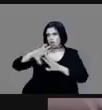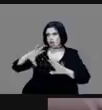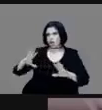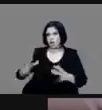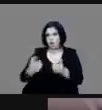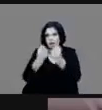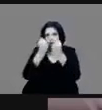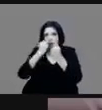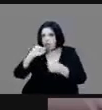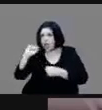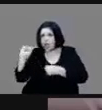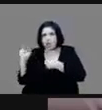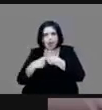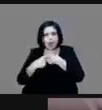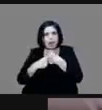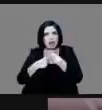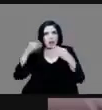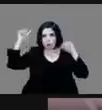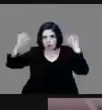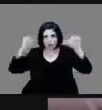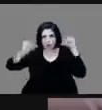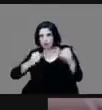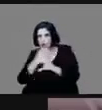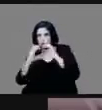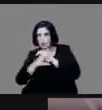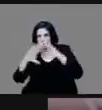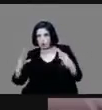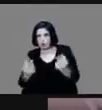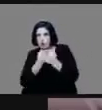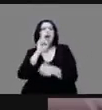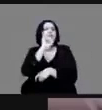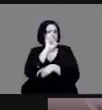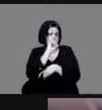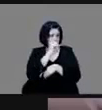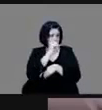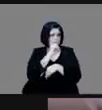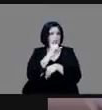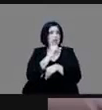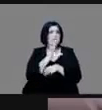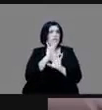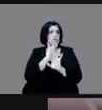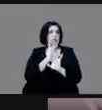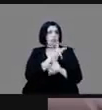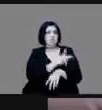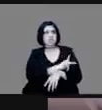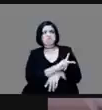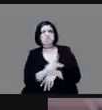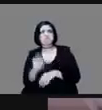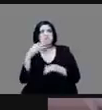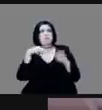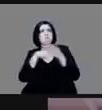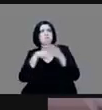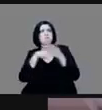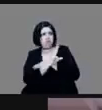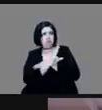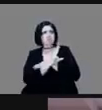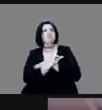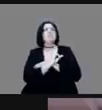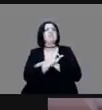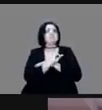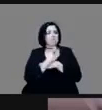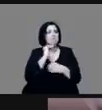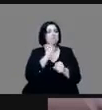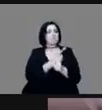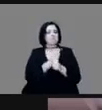todos los tramos del metro que se hicieron había equipos del